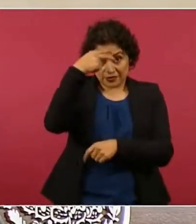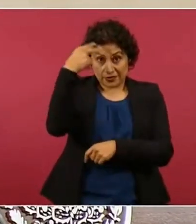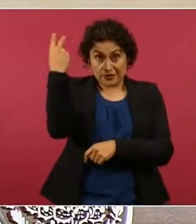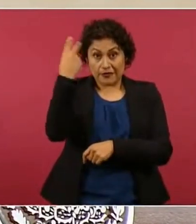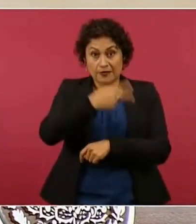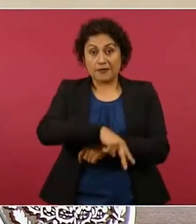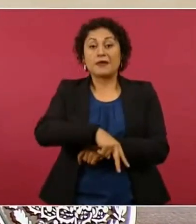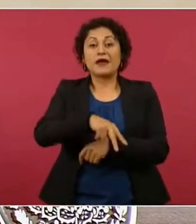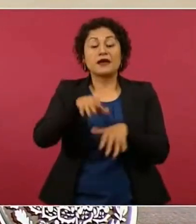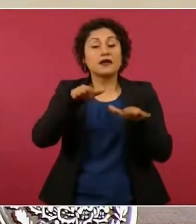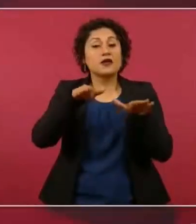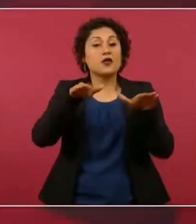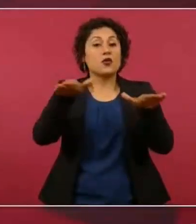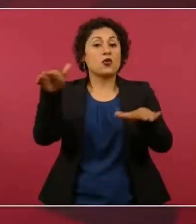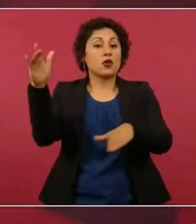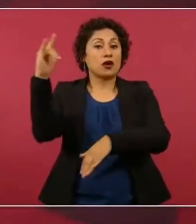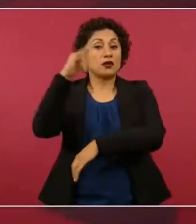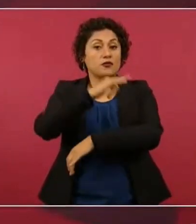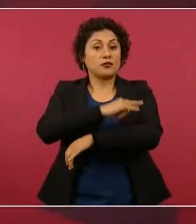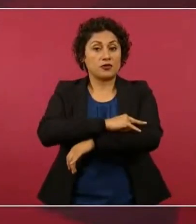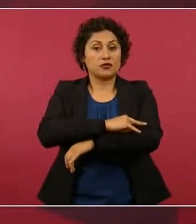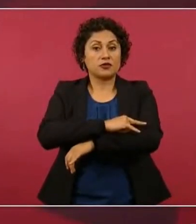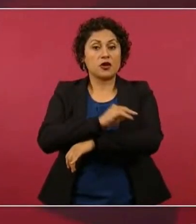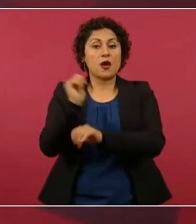saturaron a propósito.